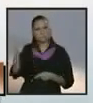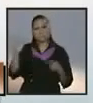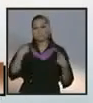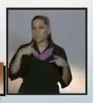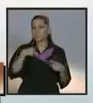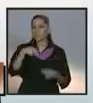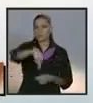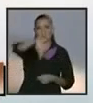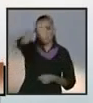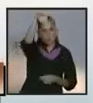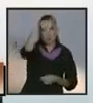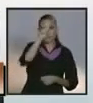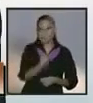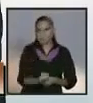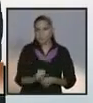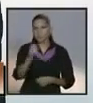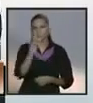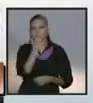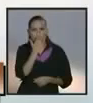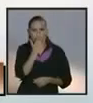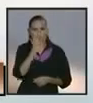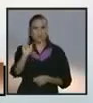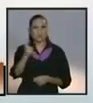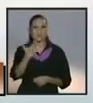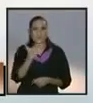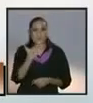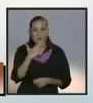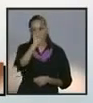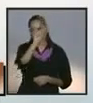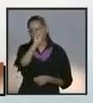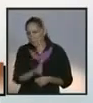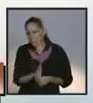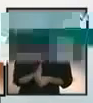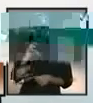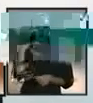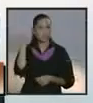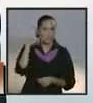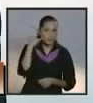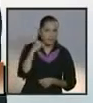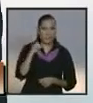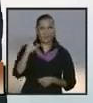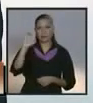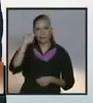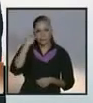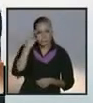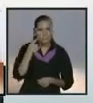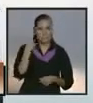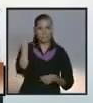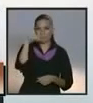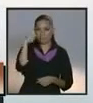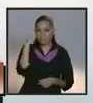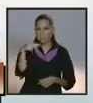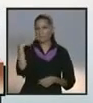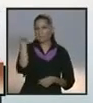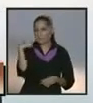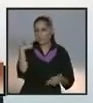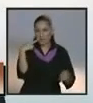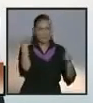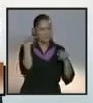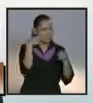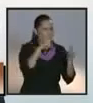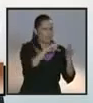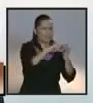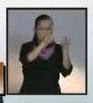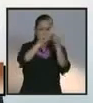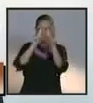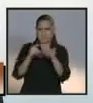en Baja California, en Sonora, en Chihuahua, que en el sureste mexicano, en Yucatán, en Campeche, en Tabasco, en Veracruz, en Guerrero, en Michoacán, en